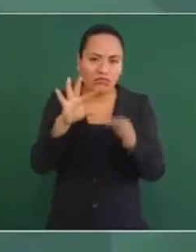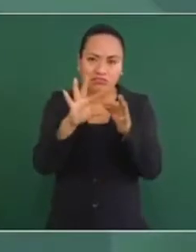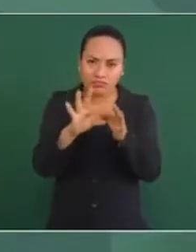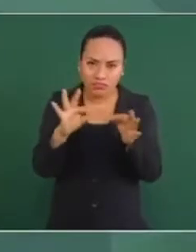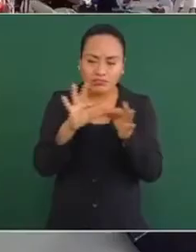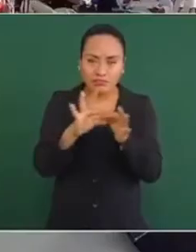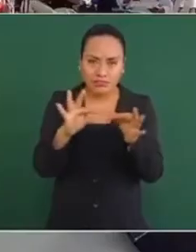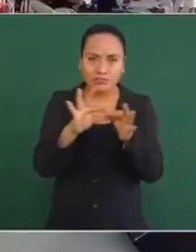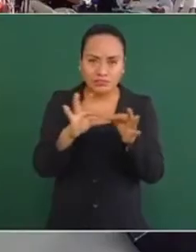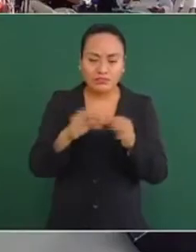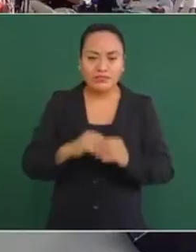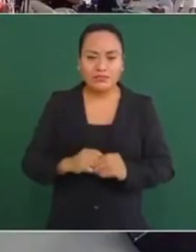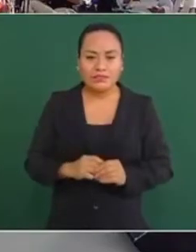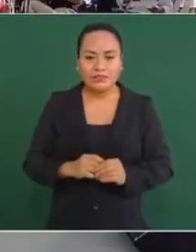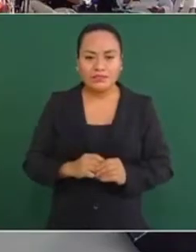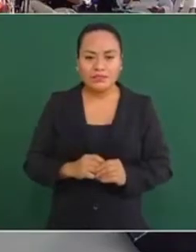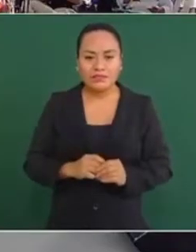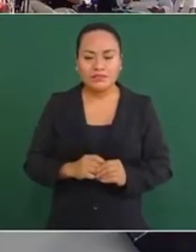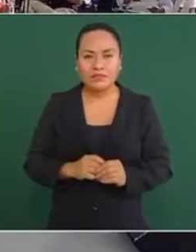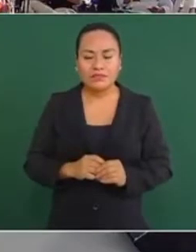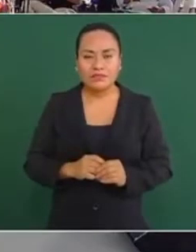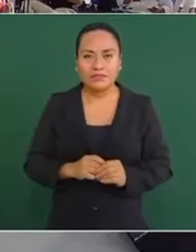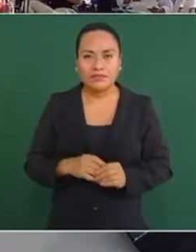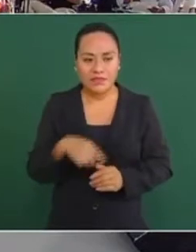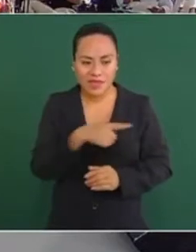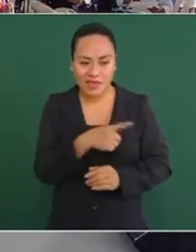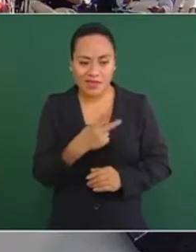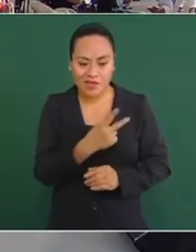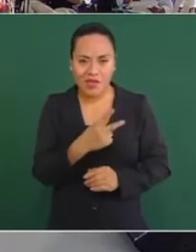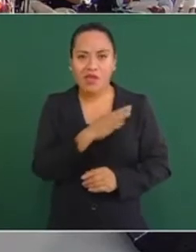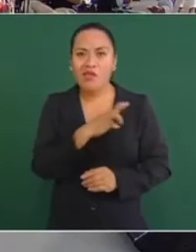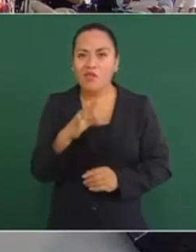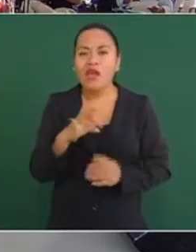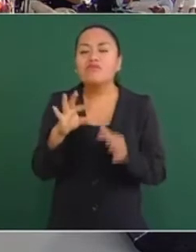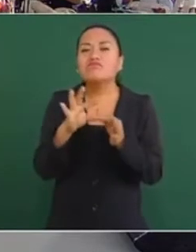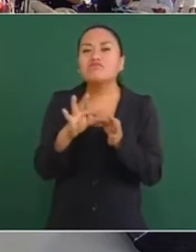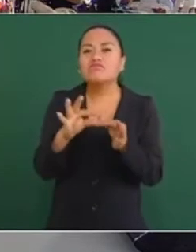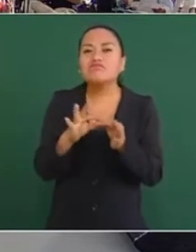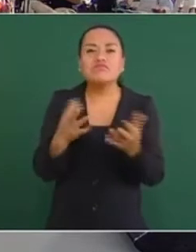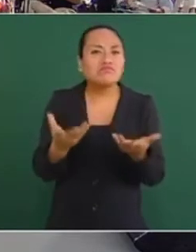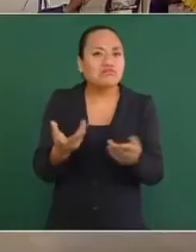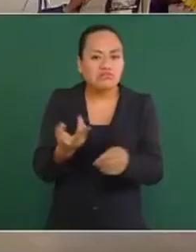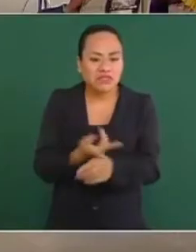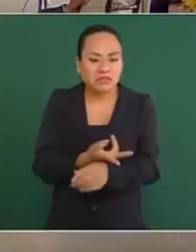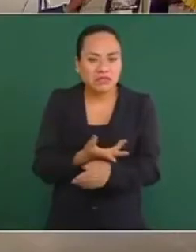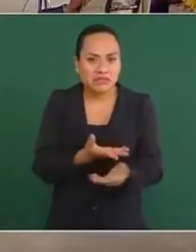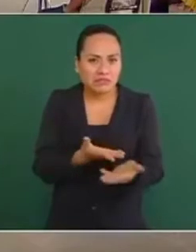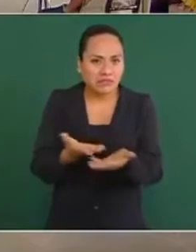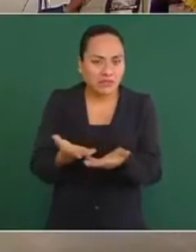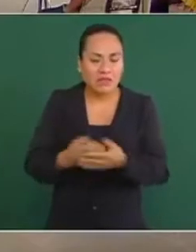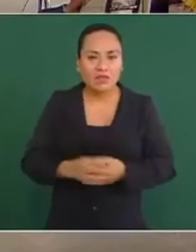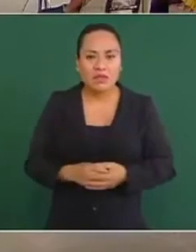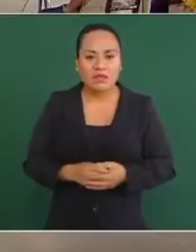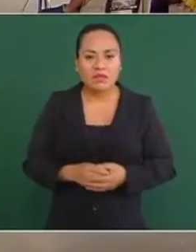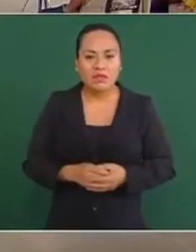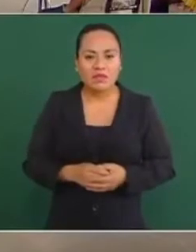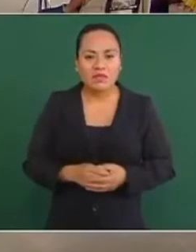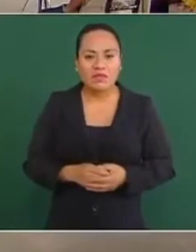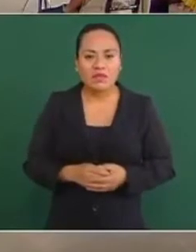ellos pueden dar a conocer cómo es